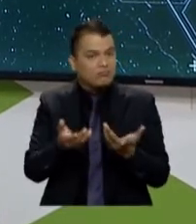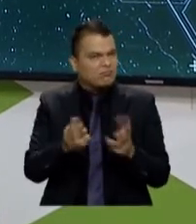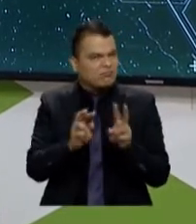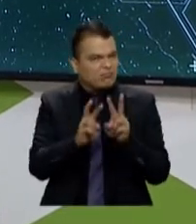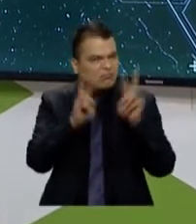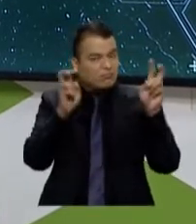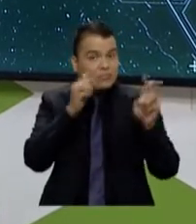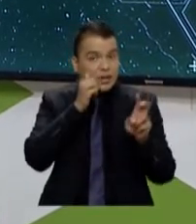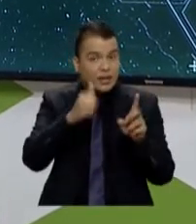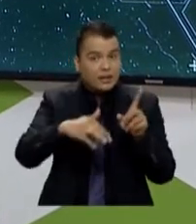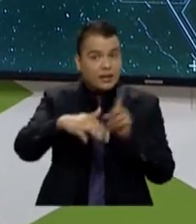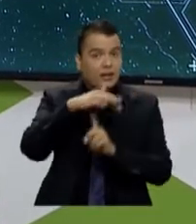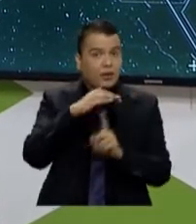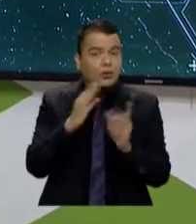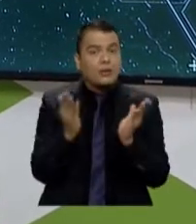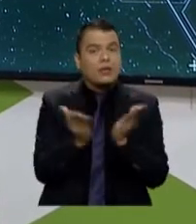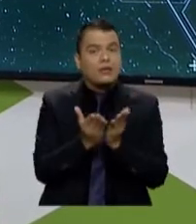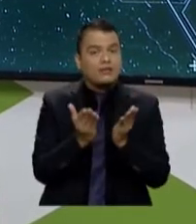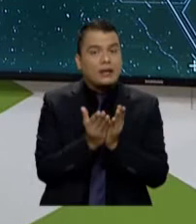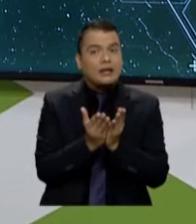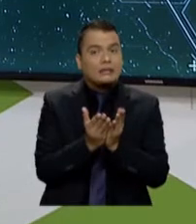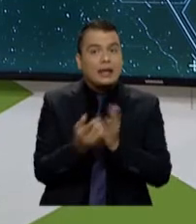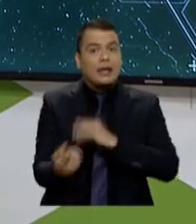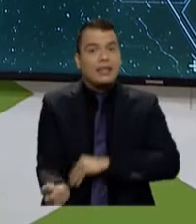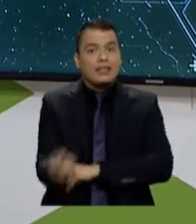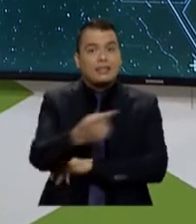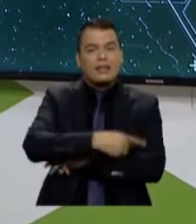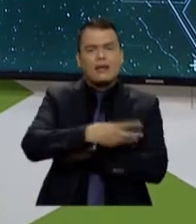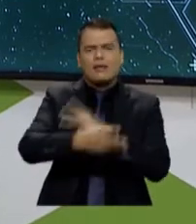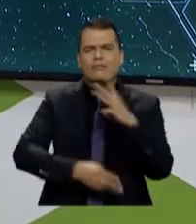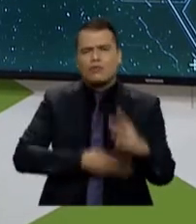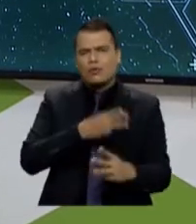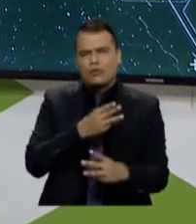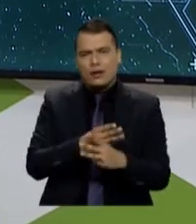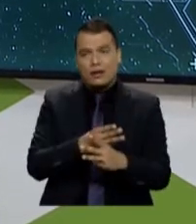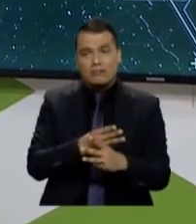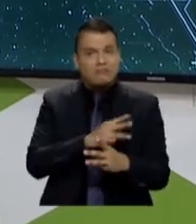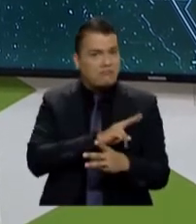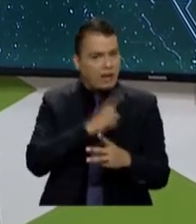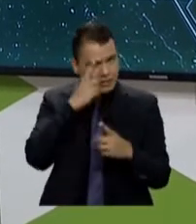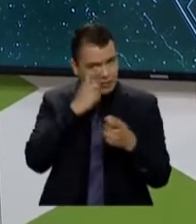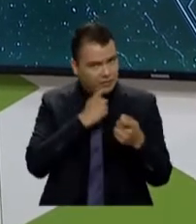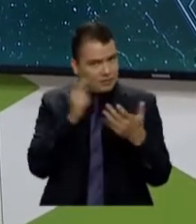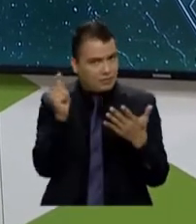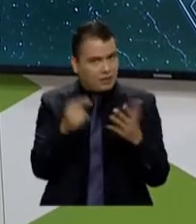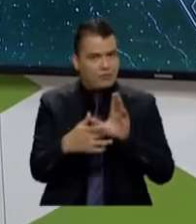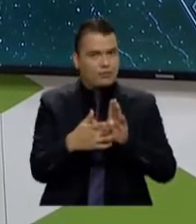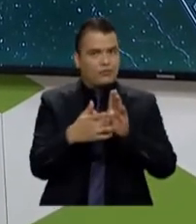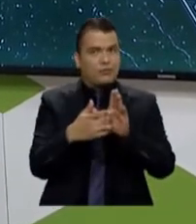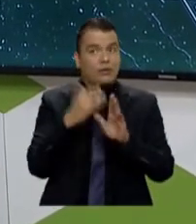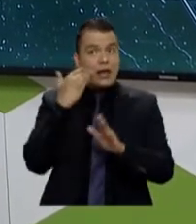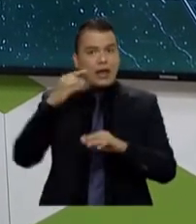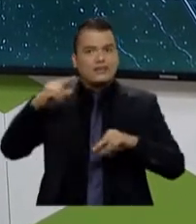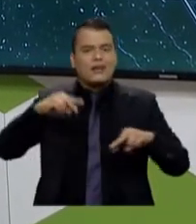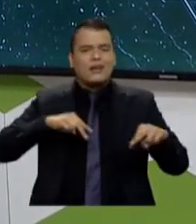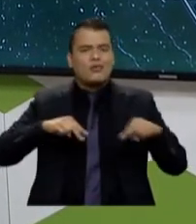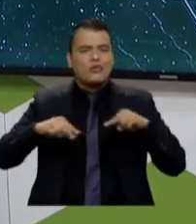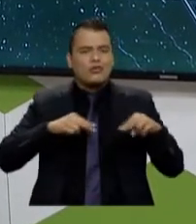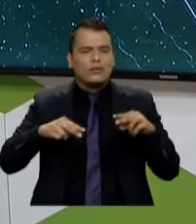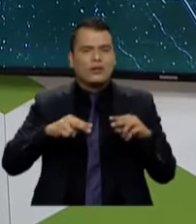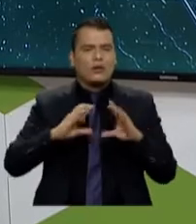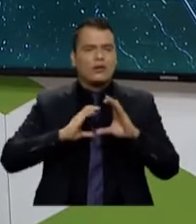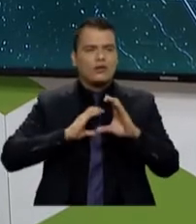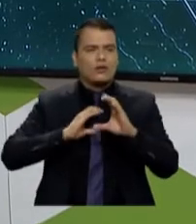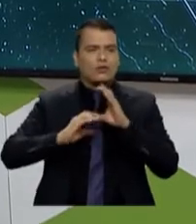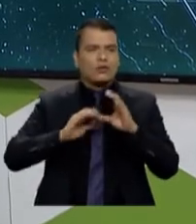nacional en el marco del Día Mundial de la Educación Ambiental. Para hablar de este tema, invitamos a Beatriz Canabal, Coordinadora de Comunicaciones y